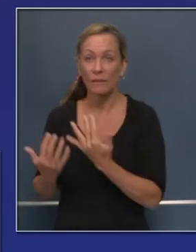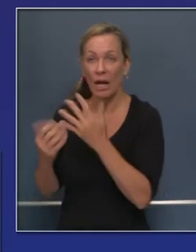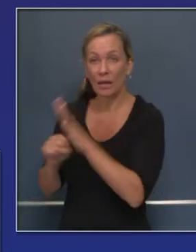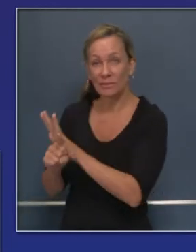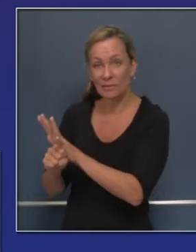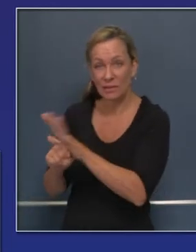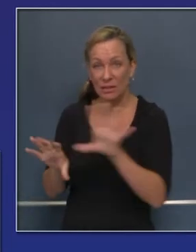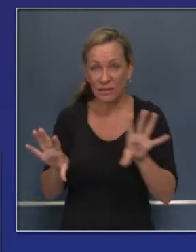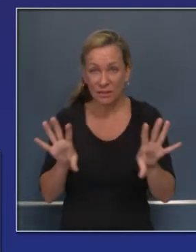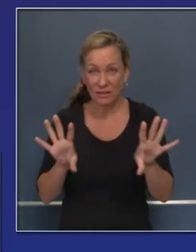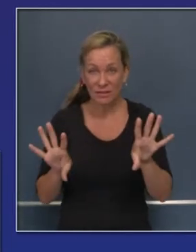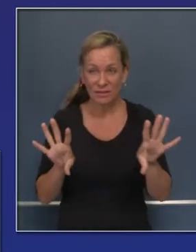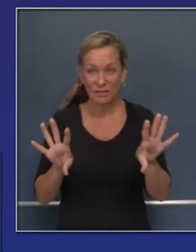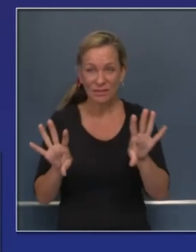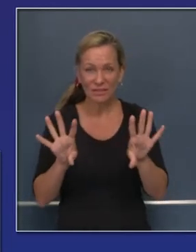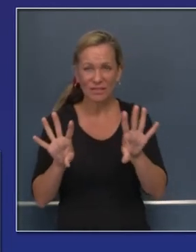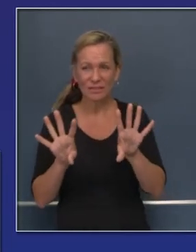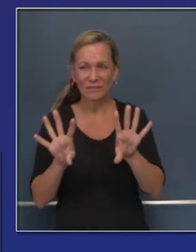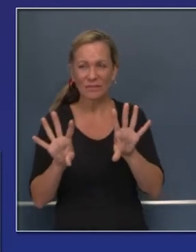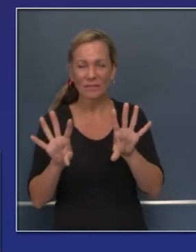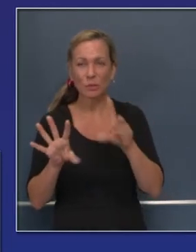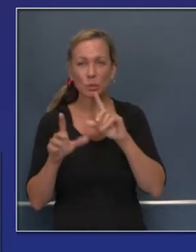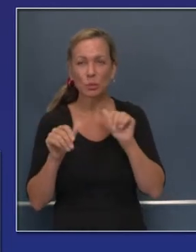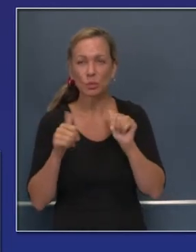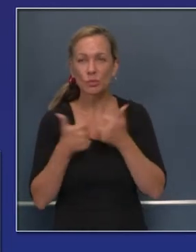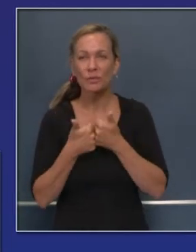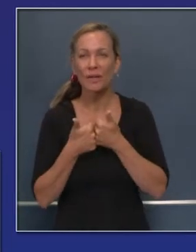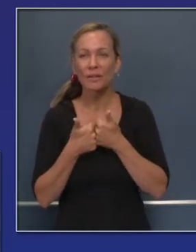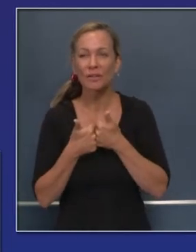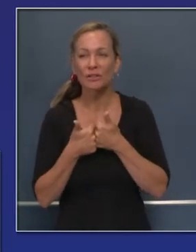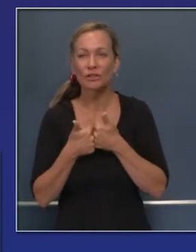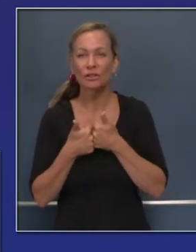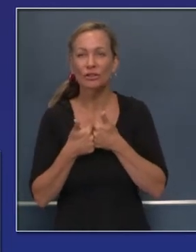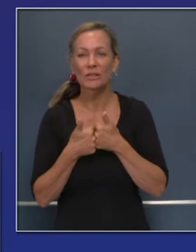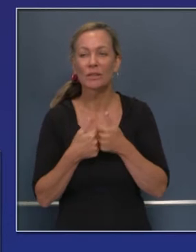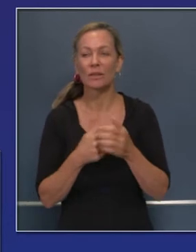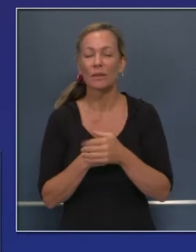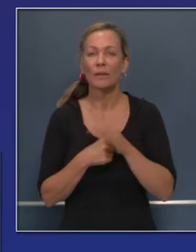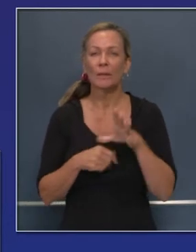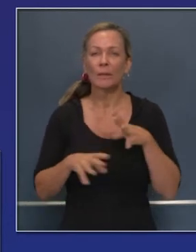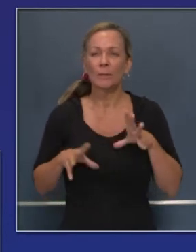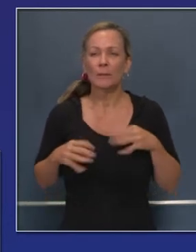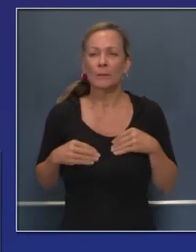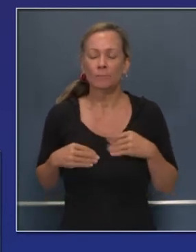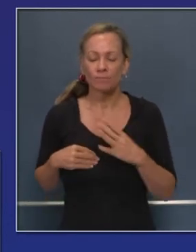de nuestros esfuerzos con incendios un mayor reto, pero definitivamente estamos a la altura.